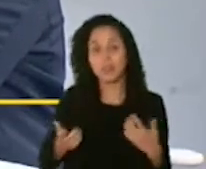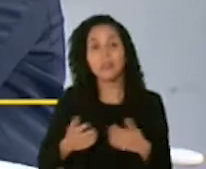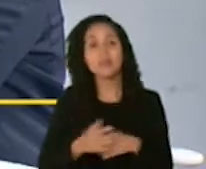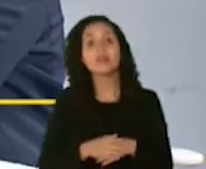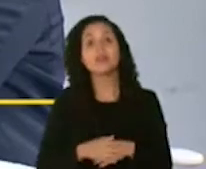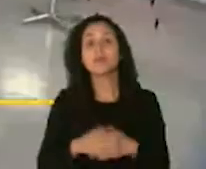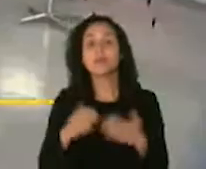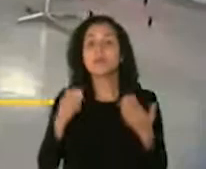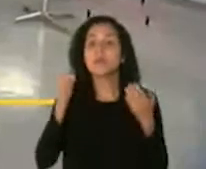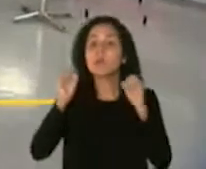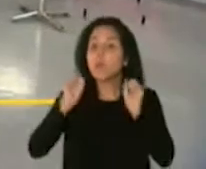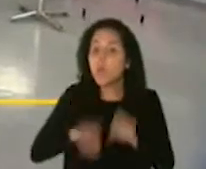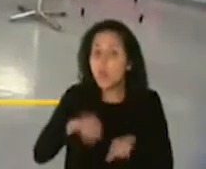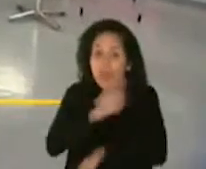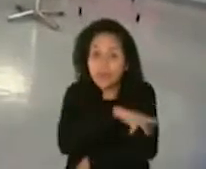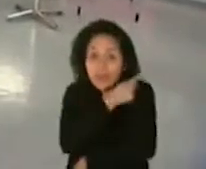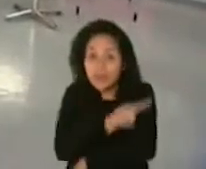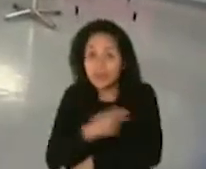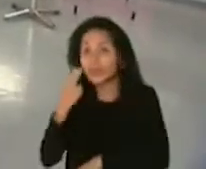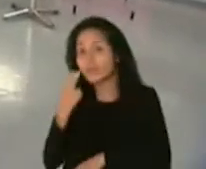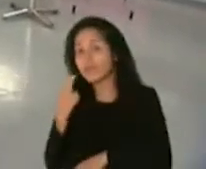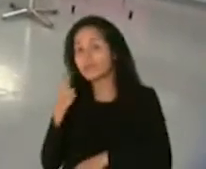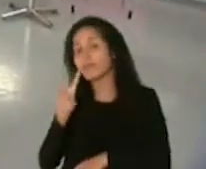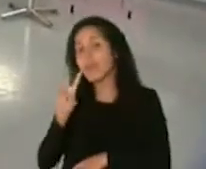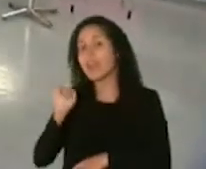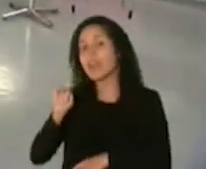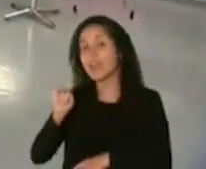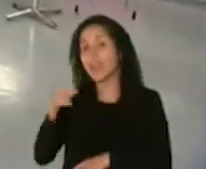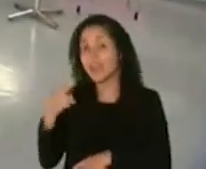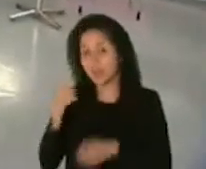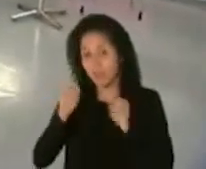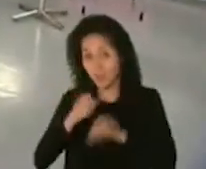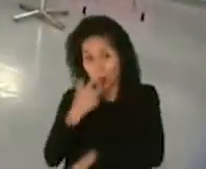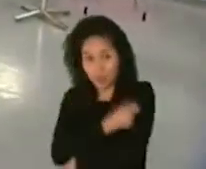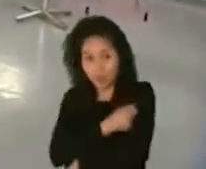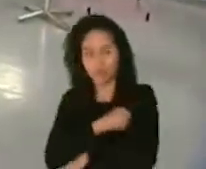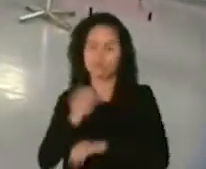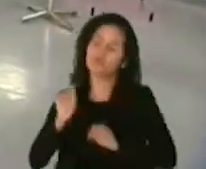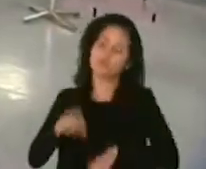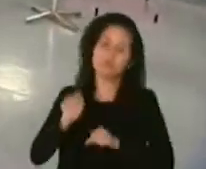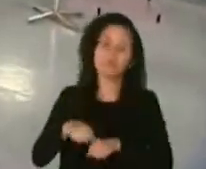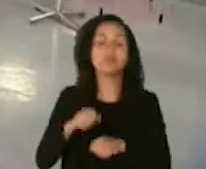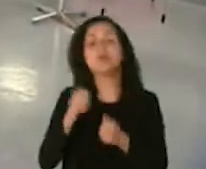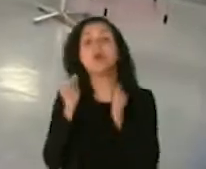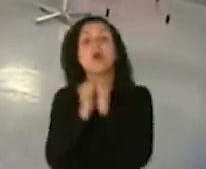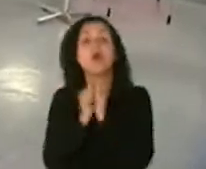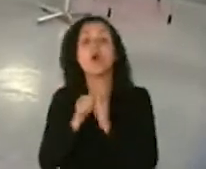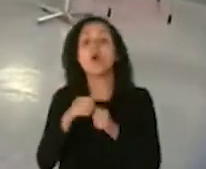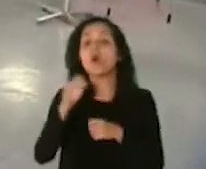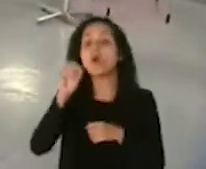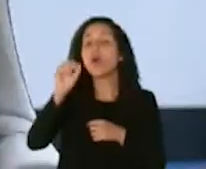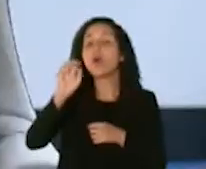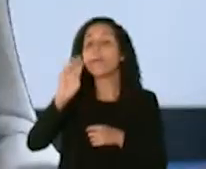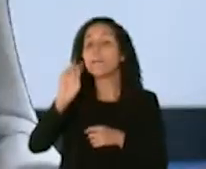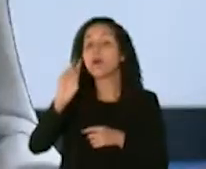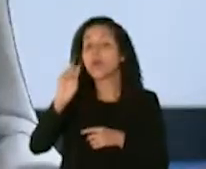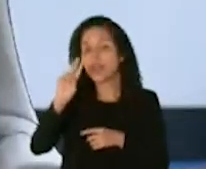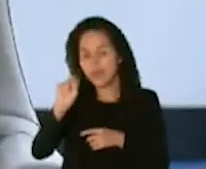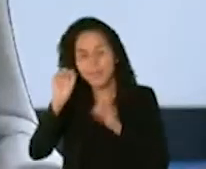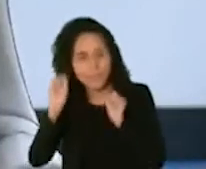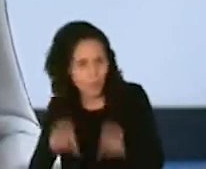paciente con VIH vacunar? definitivamente y en los ensayos de Moderna están incluidos y va a estar incluido como parte